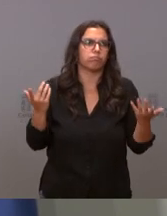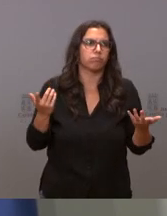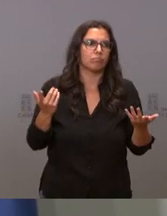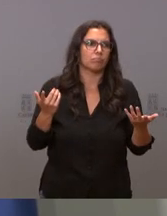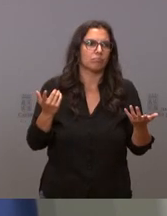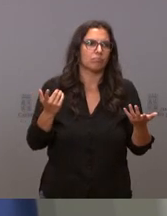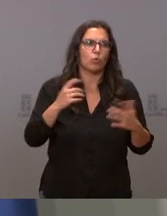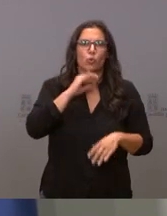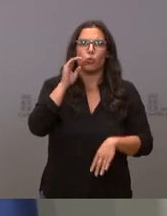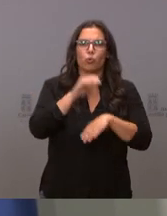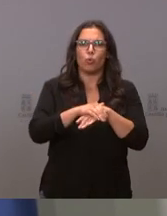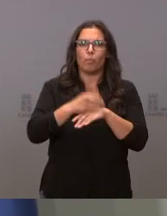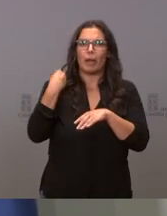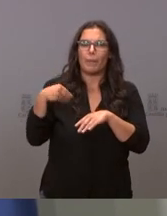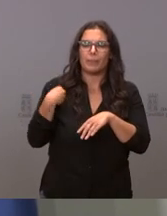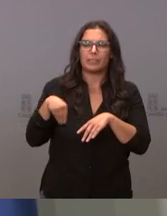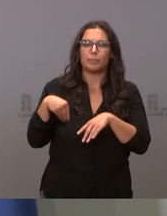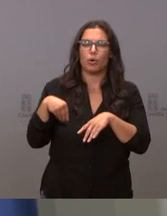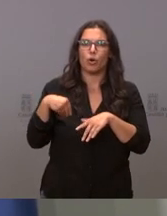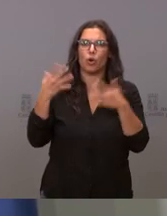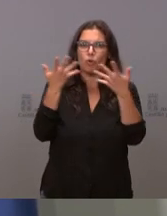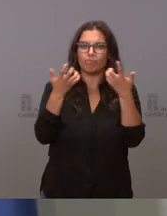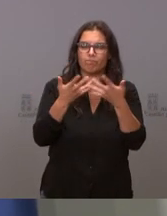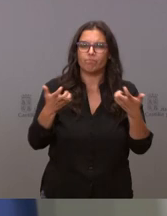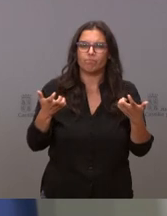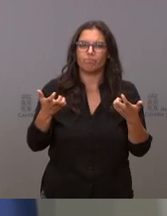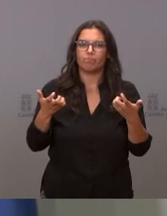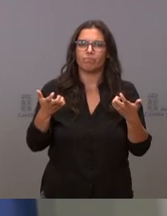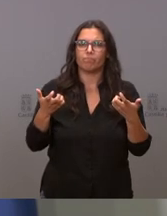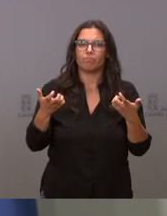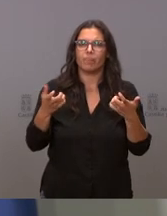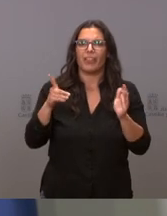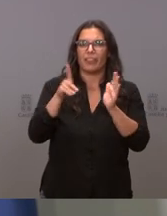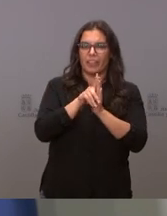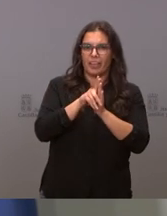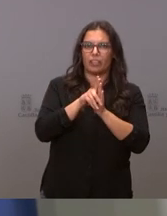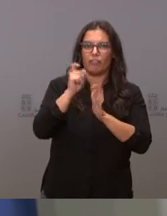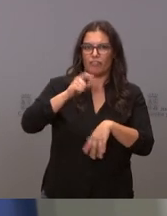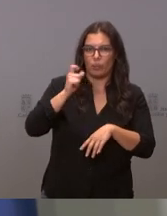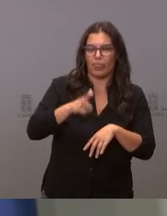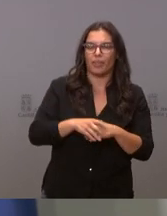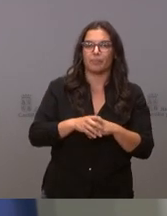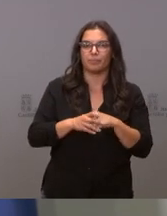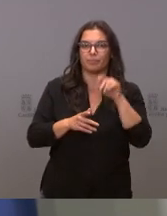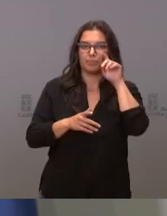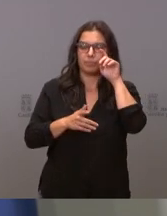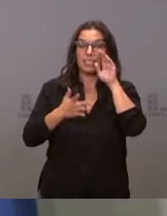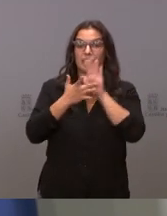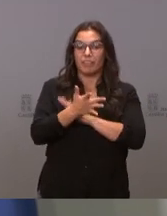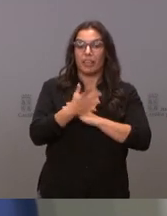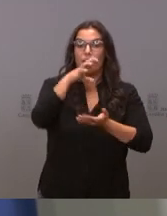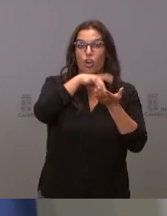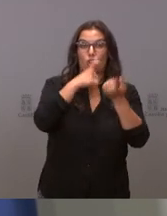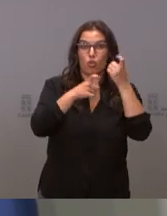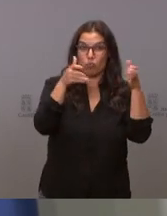lo que está escrito en el decreto de frecuenciación es decir que estos 100 consultorios